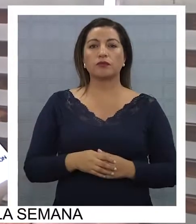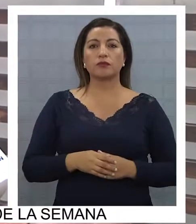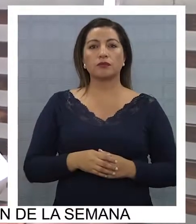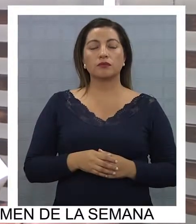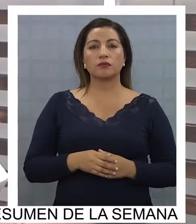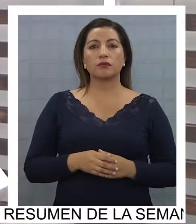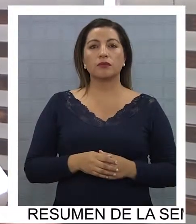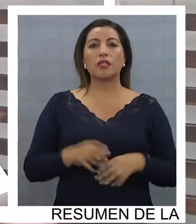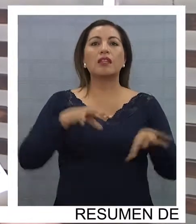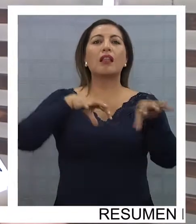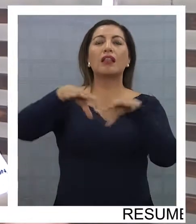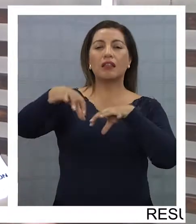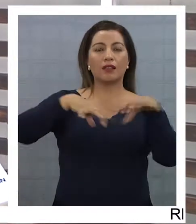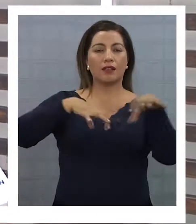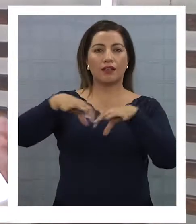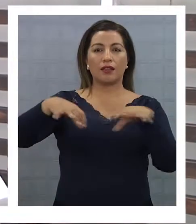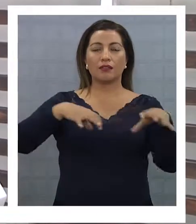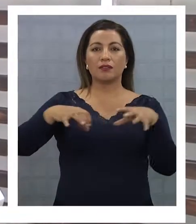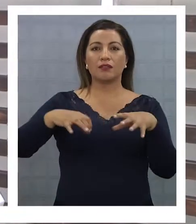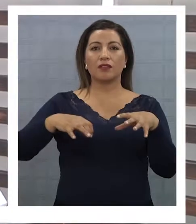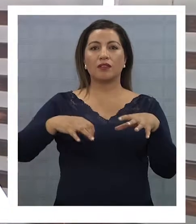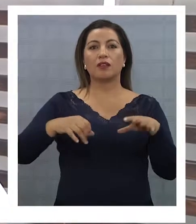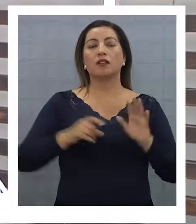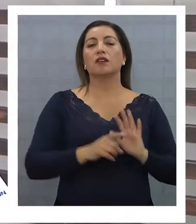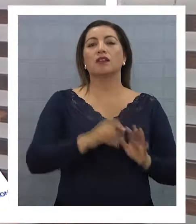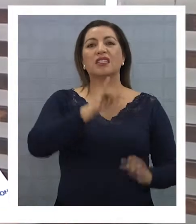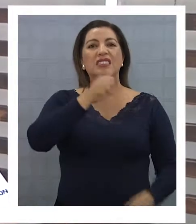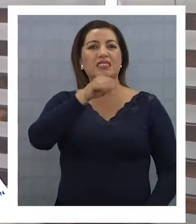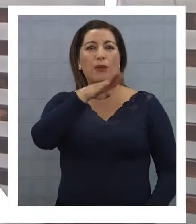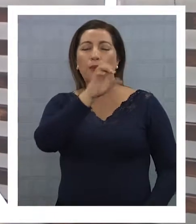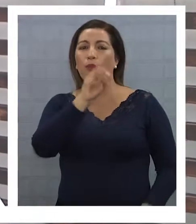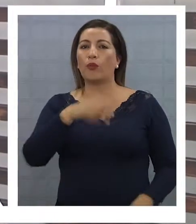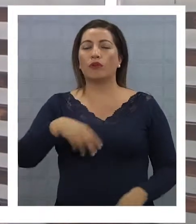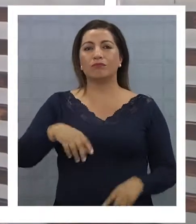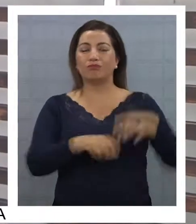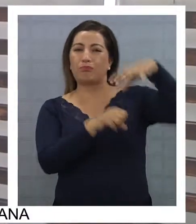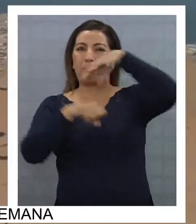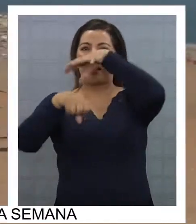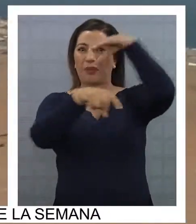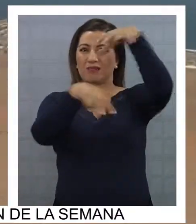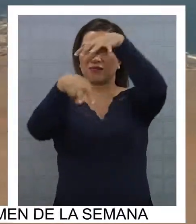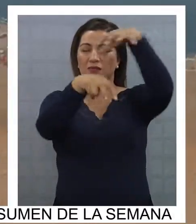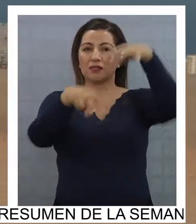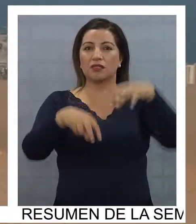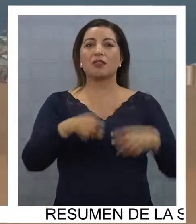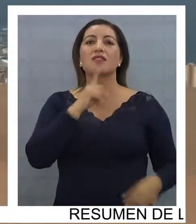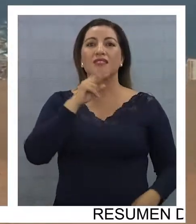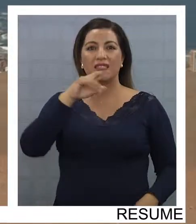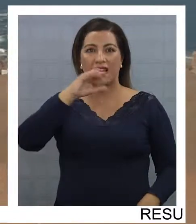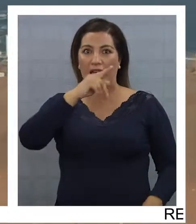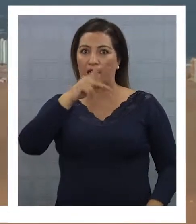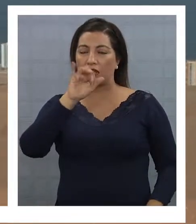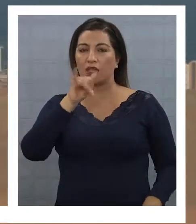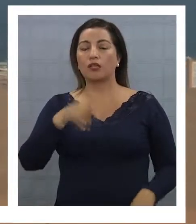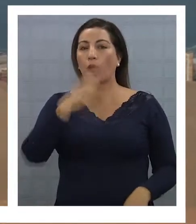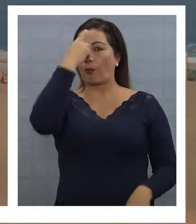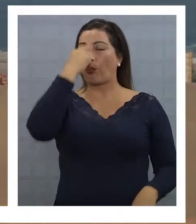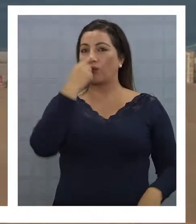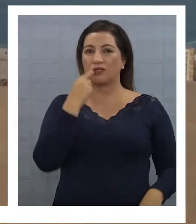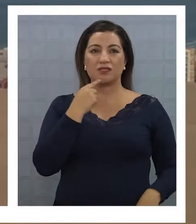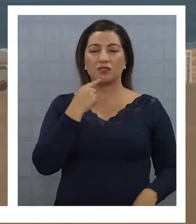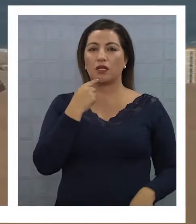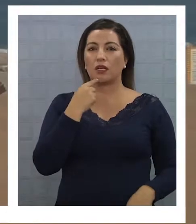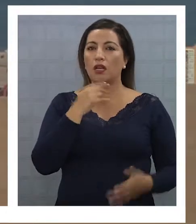La actividad de turismo de aventura en las clases tenemos desde el Sambor, parapente, el surf, tenemos lo que es trekking, senderismo, buceo, como los